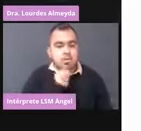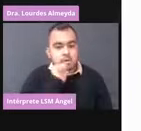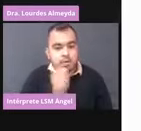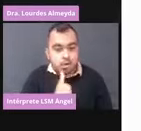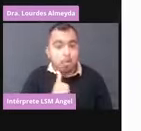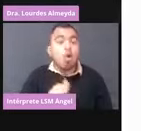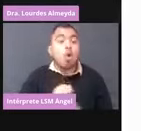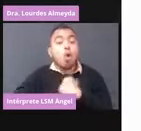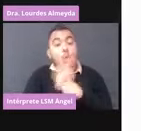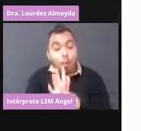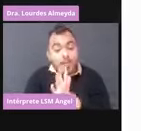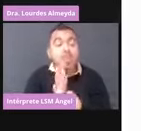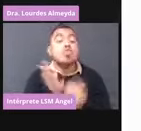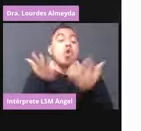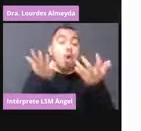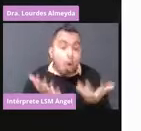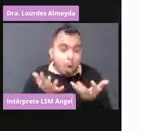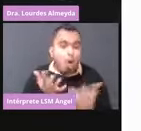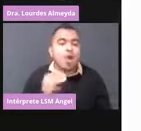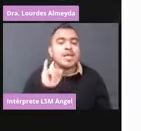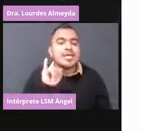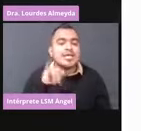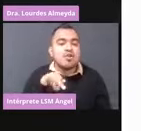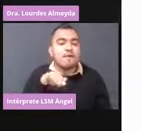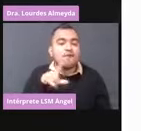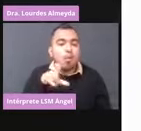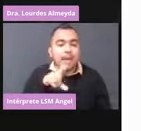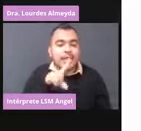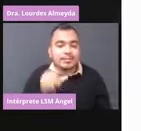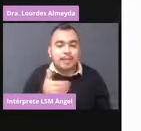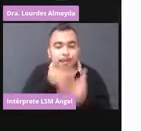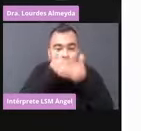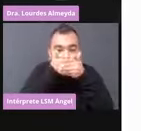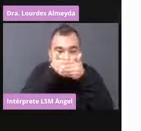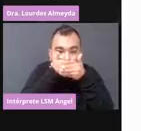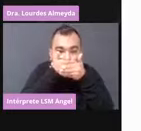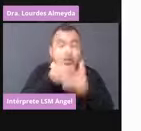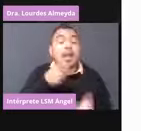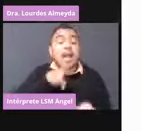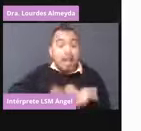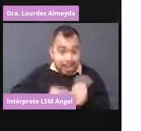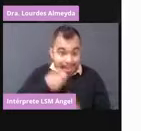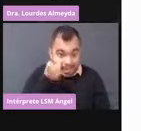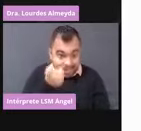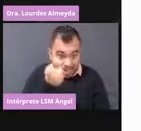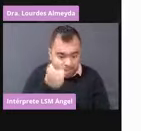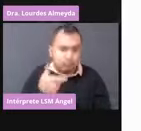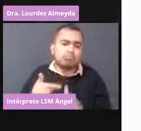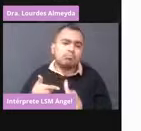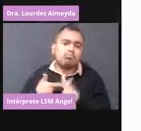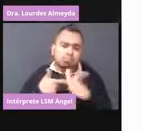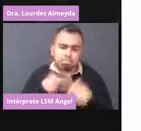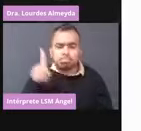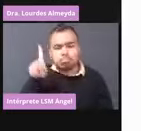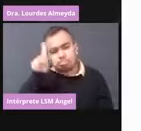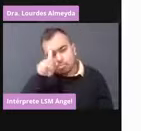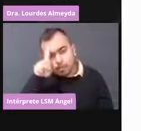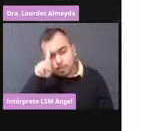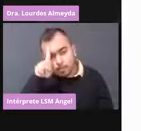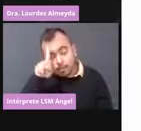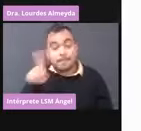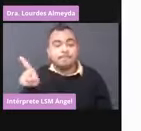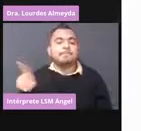influenza. Entonces continúan, se orientan y se le hace el registro inicial.